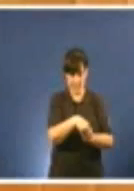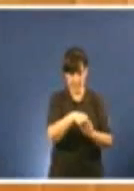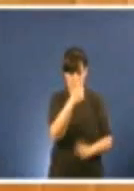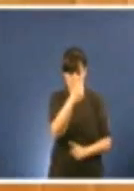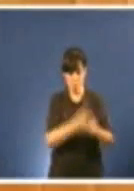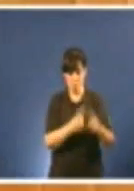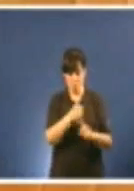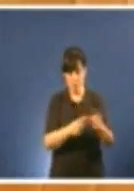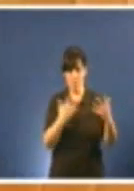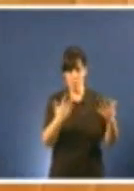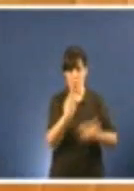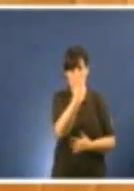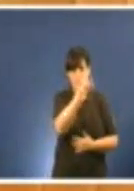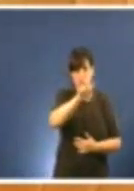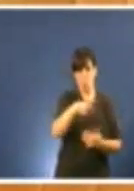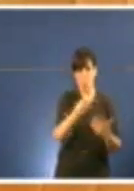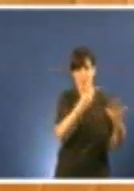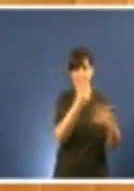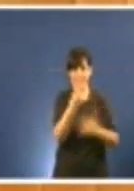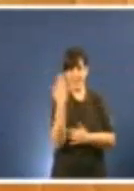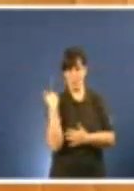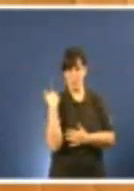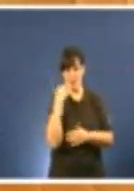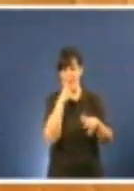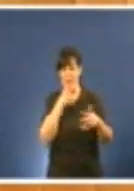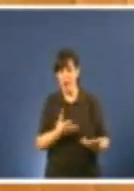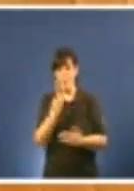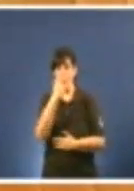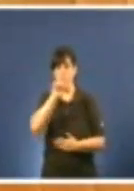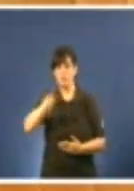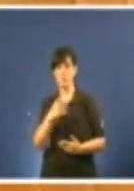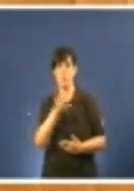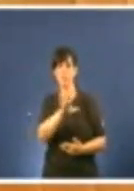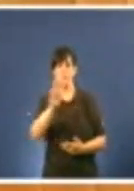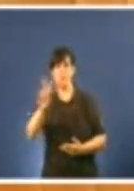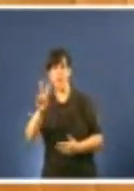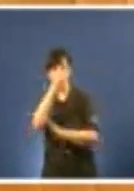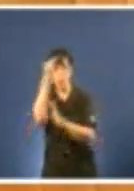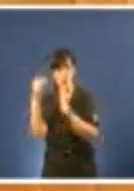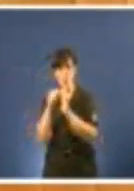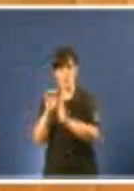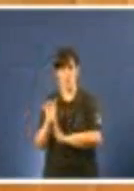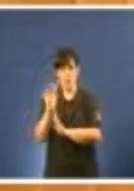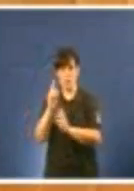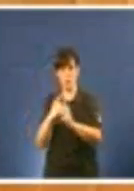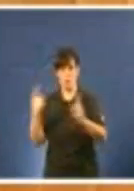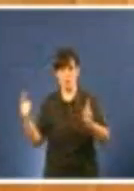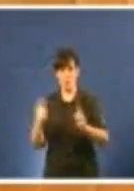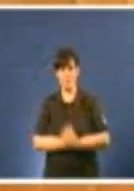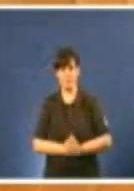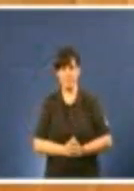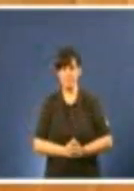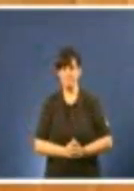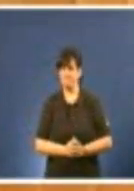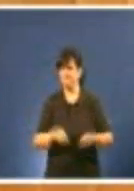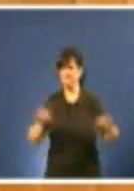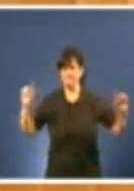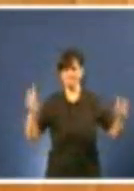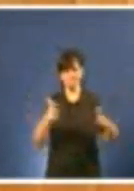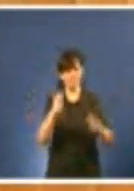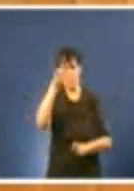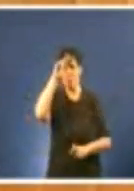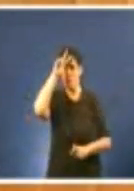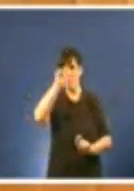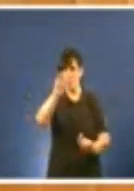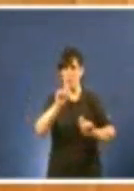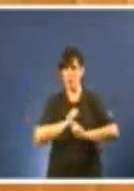no ano 2007 a 2,52 no ano 2014. Unha progresión preocupante que, segun os expertos, vai